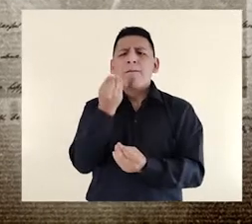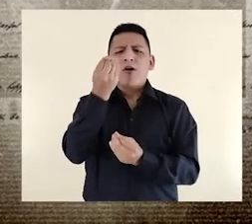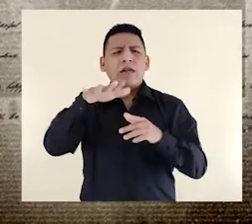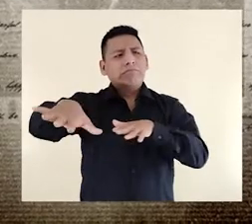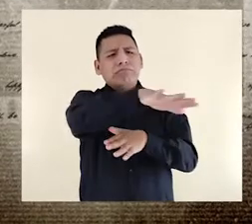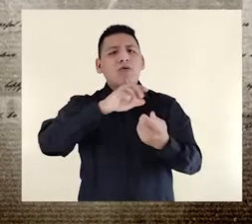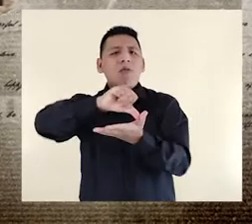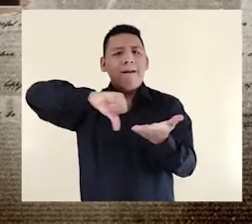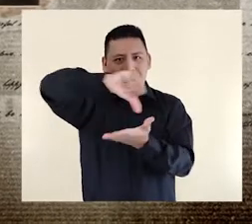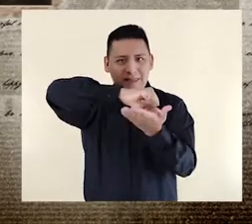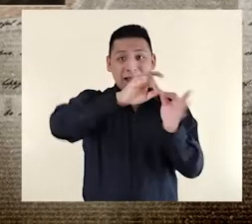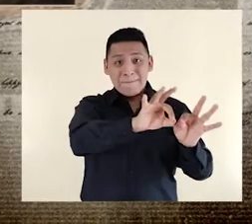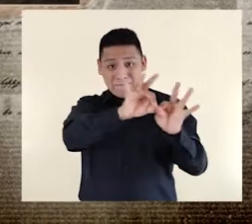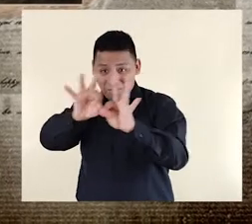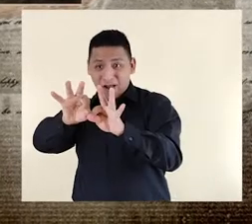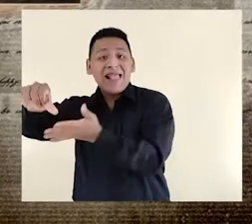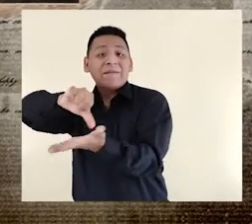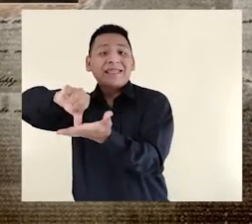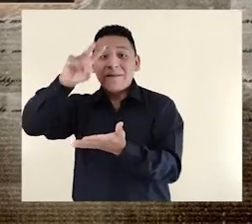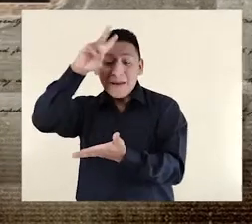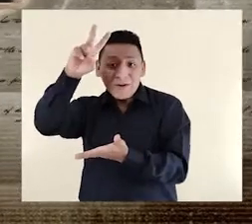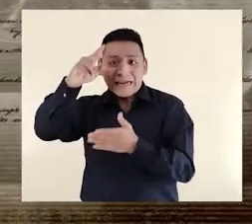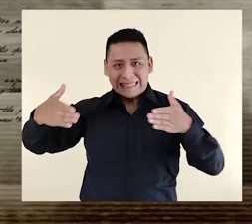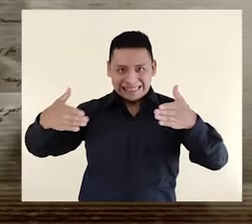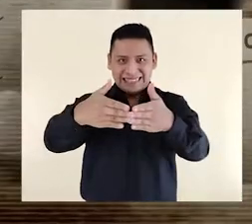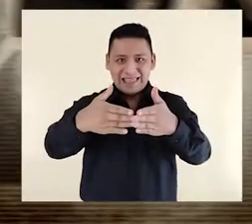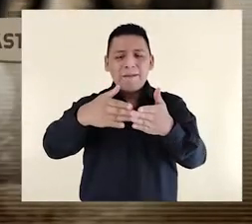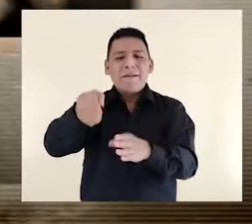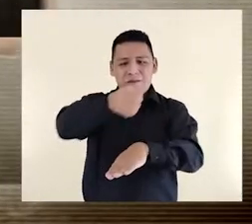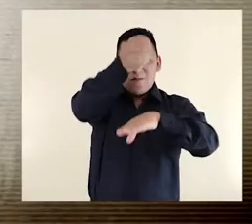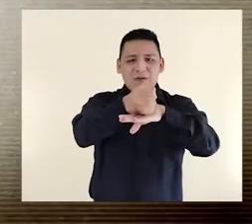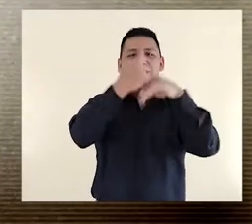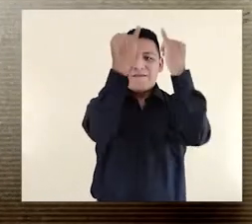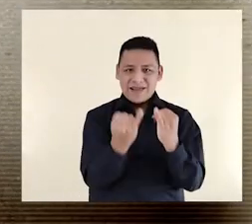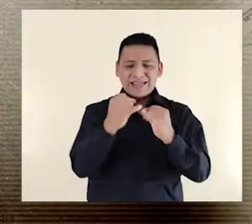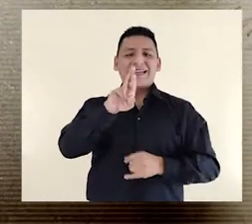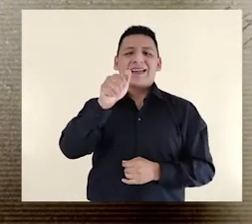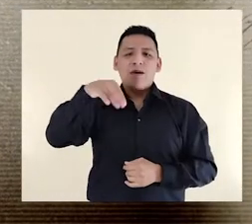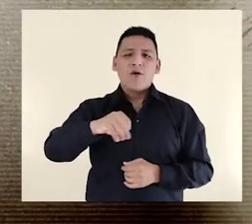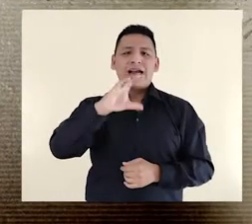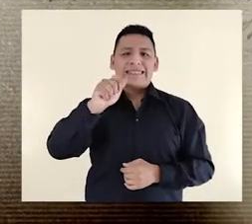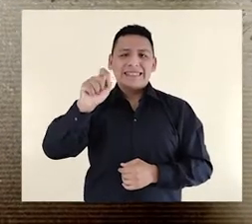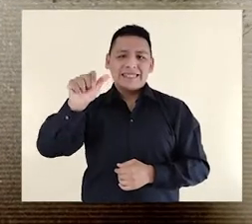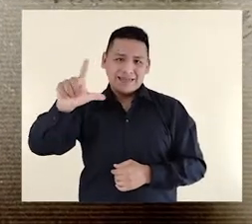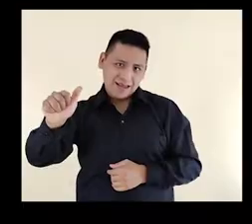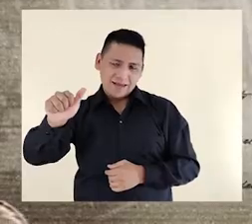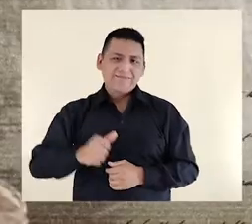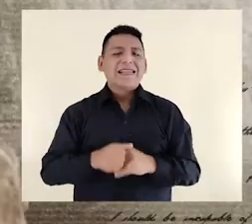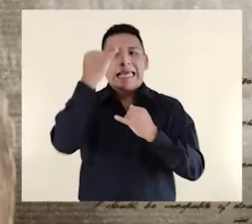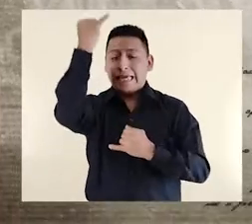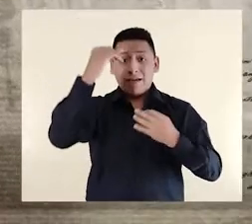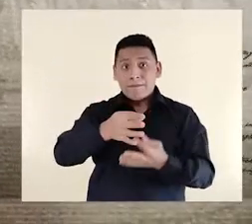cuando se pensó hacer una plaza gemela a la plaza perú en esta esquina para colocar una estatua del presidente ramón castilla